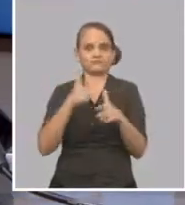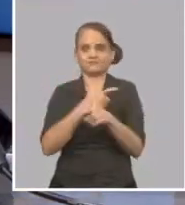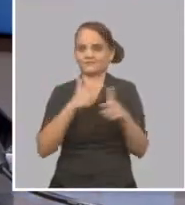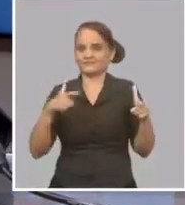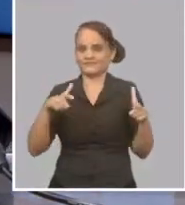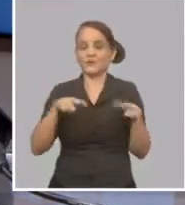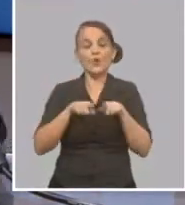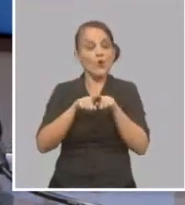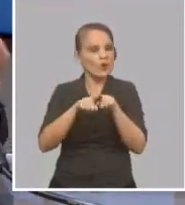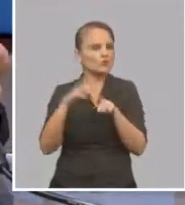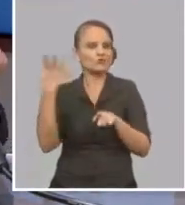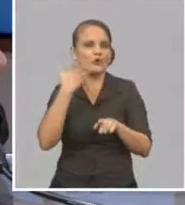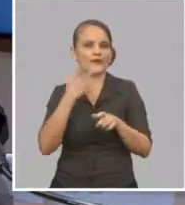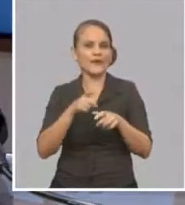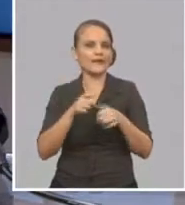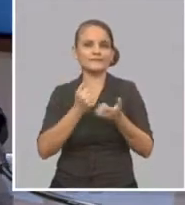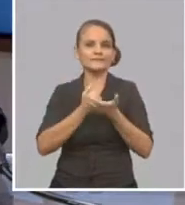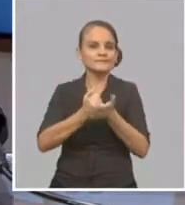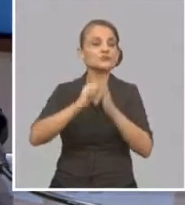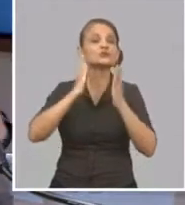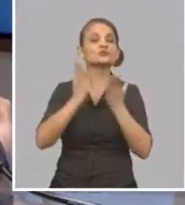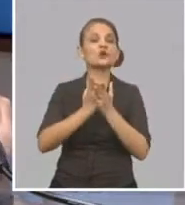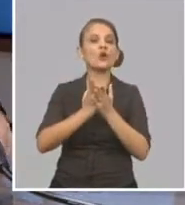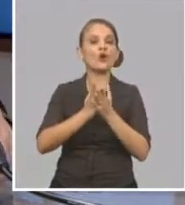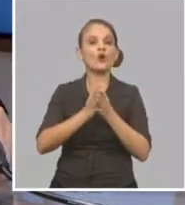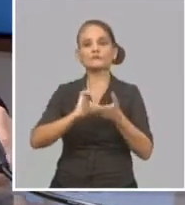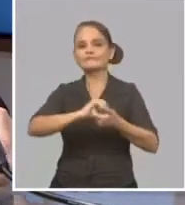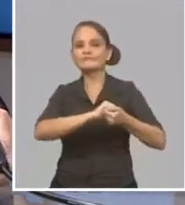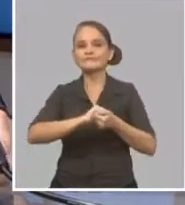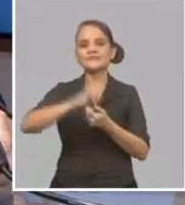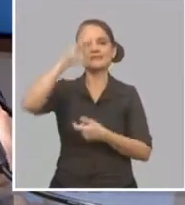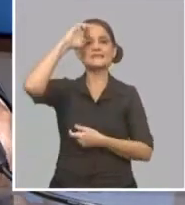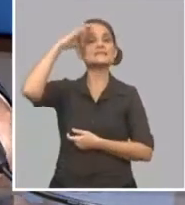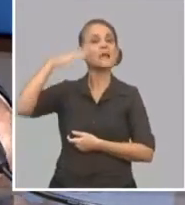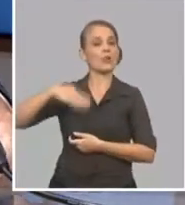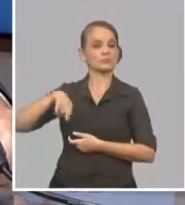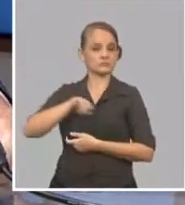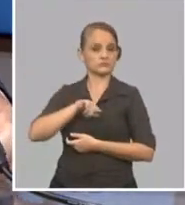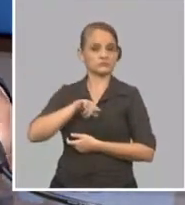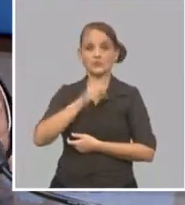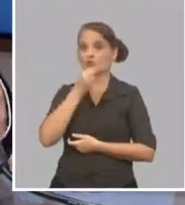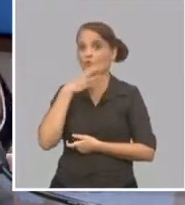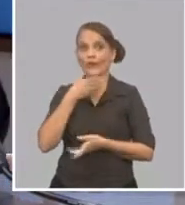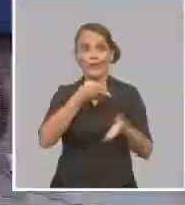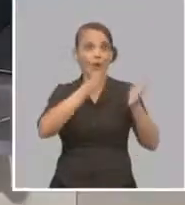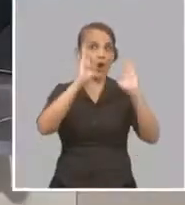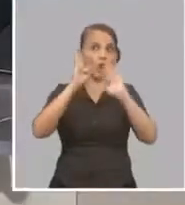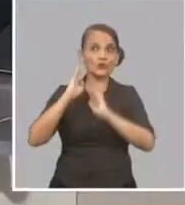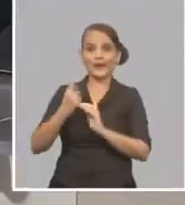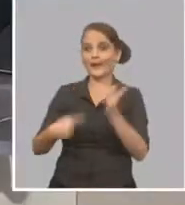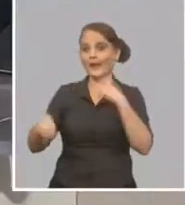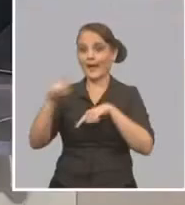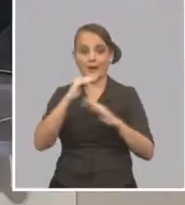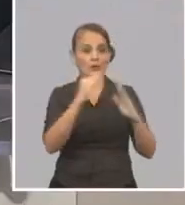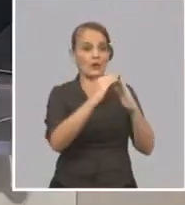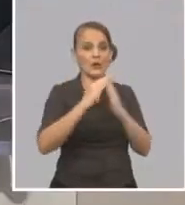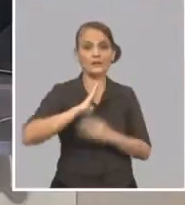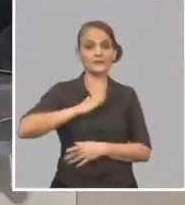de que en una instalación de nosotros no se dé un evento. Durante tres meses, Randy,